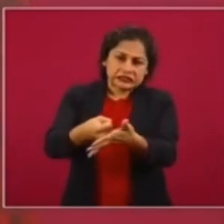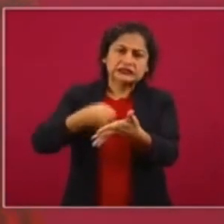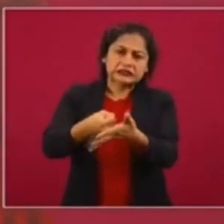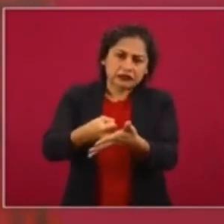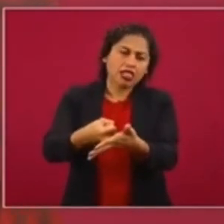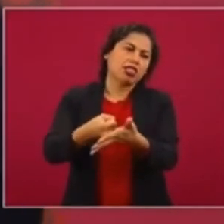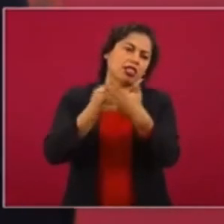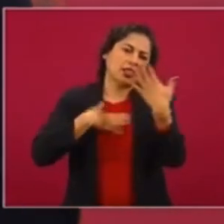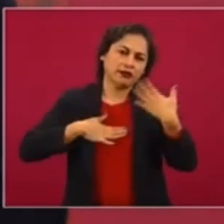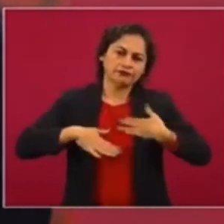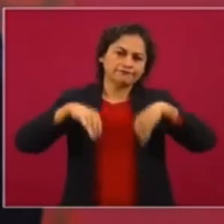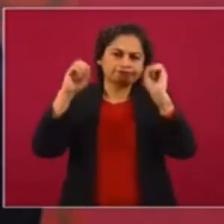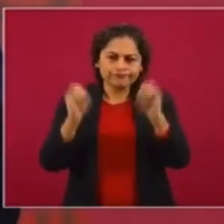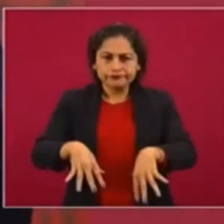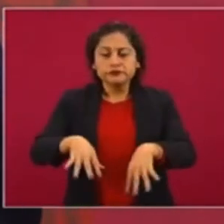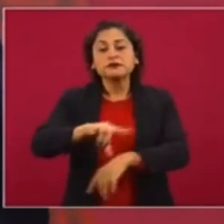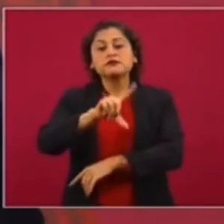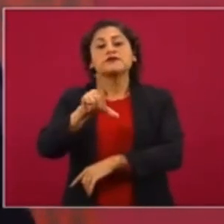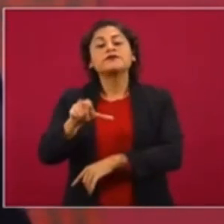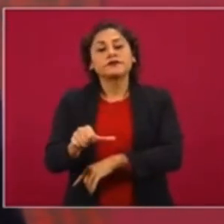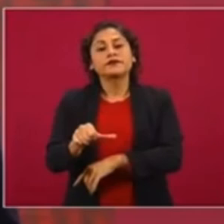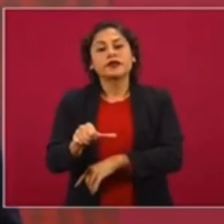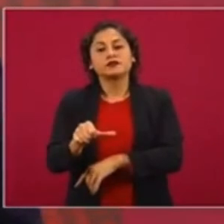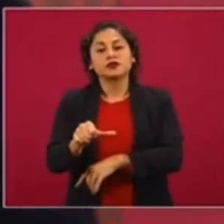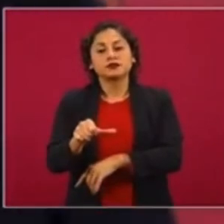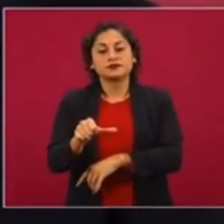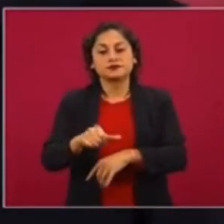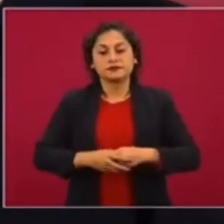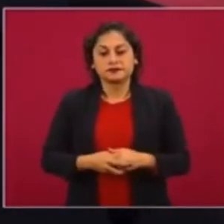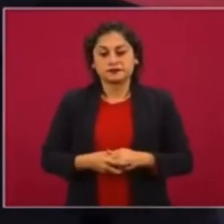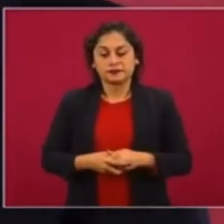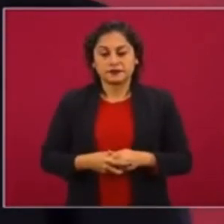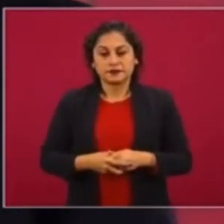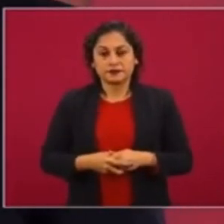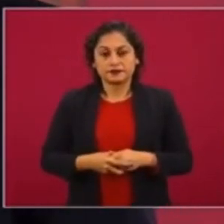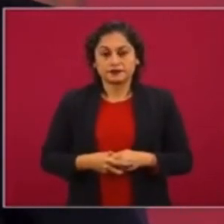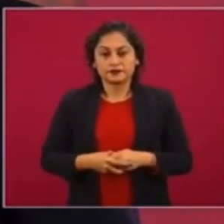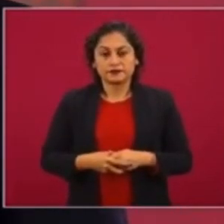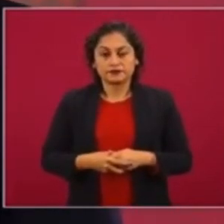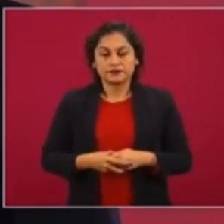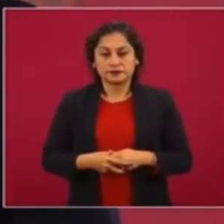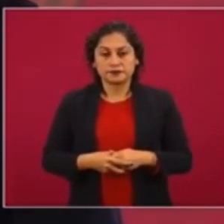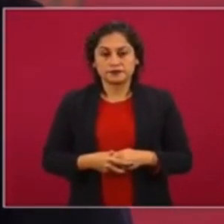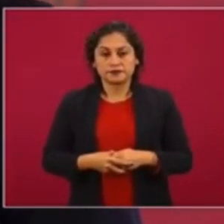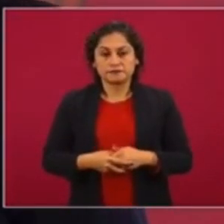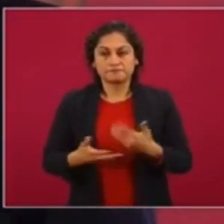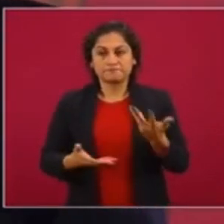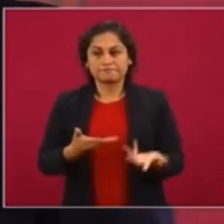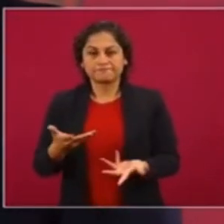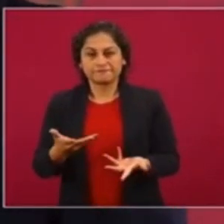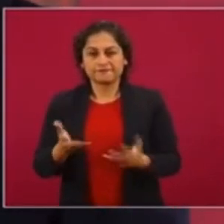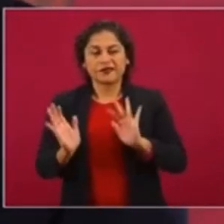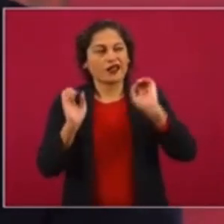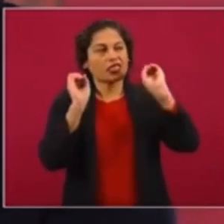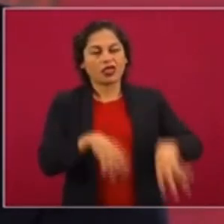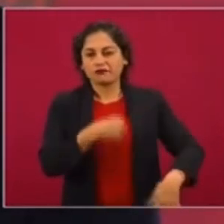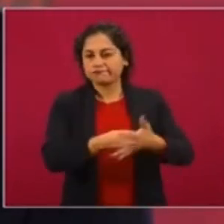y luego, pues se traicionan a sí mismos.